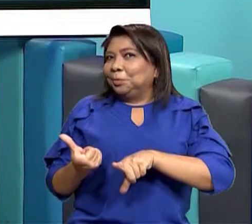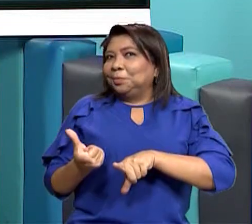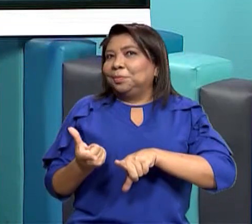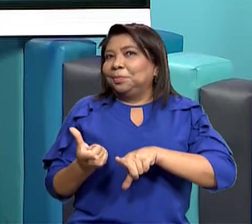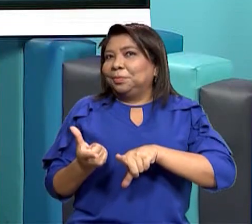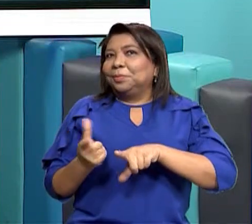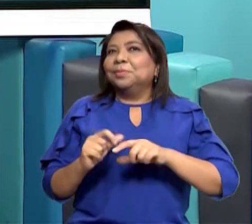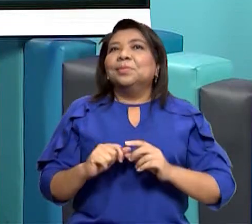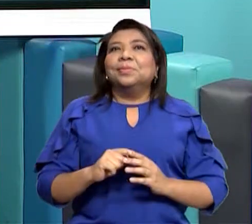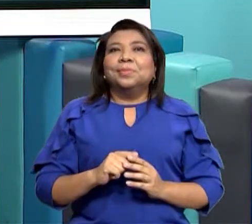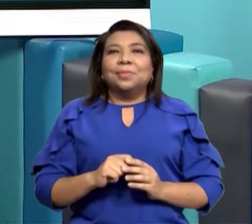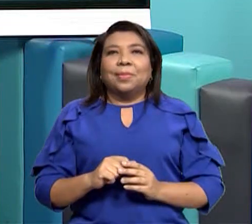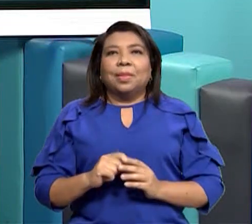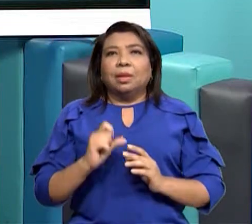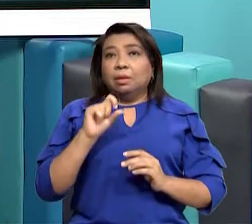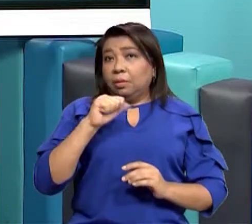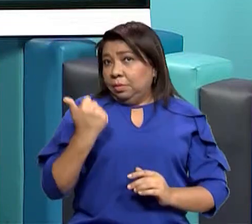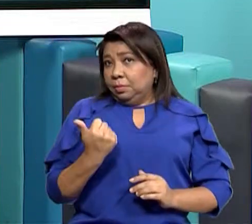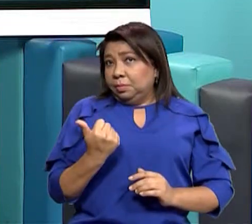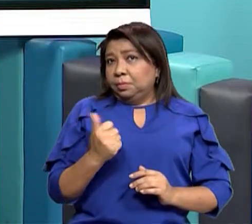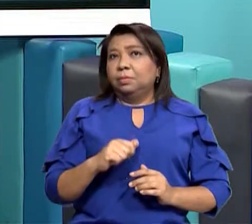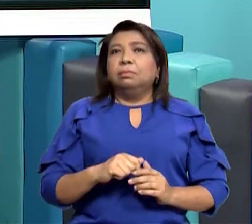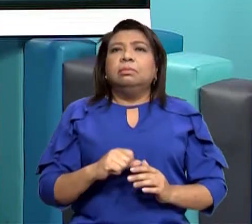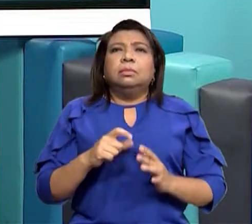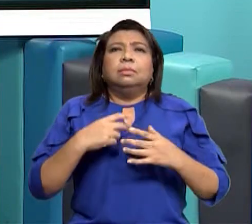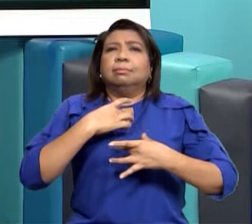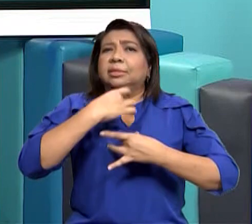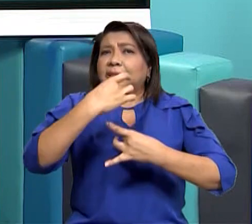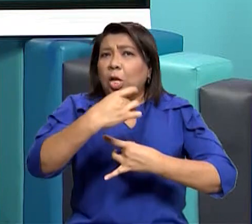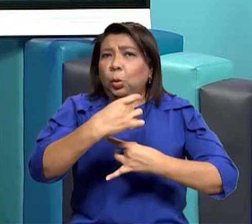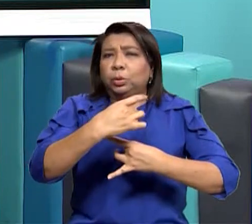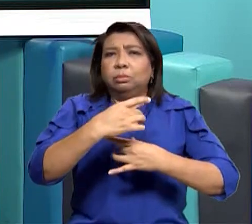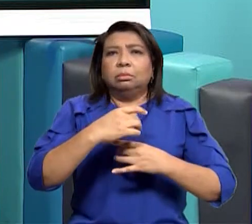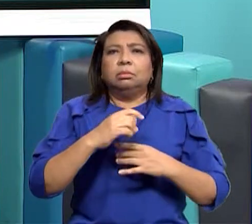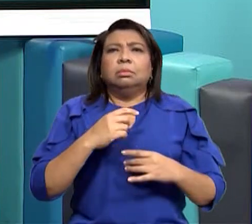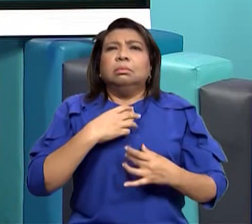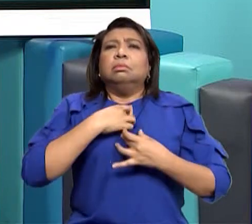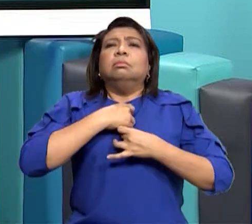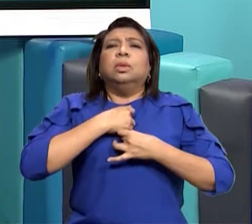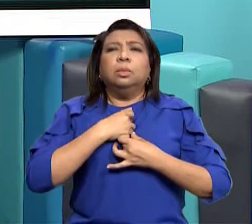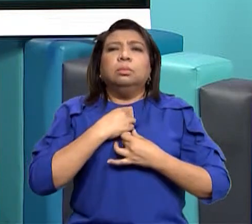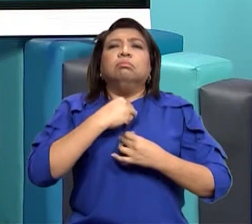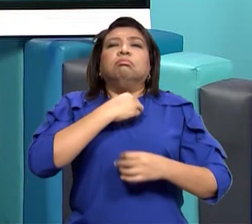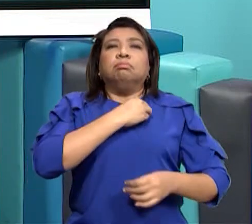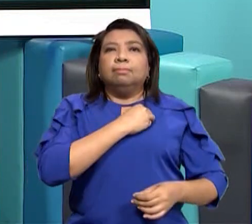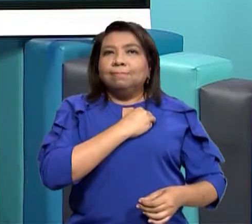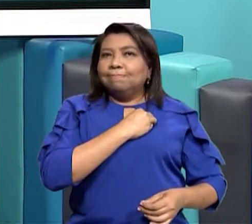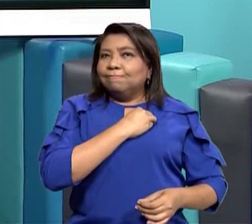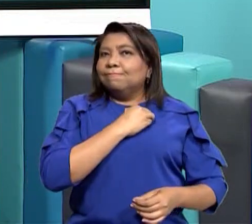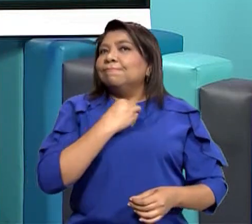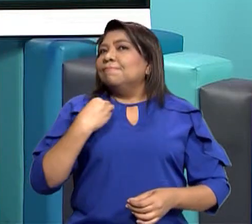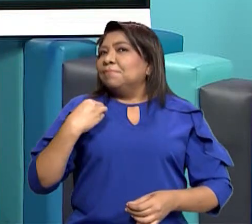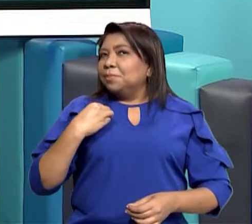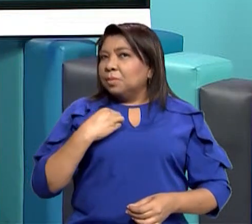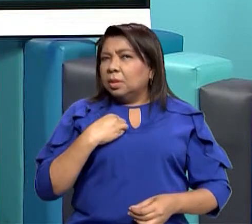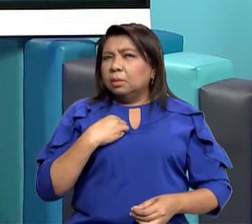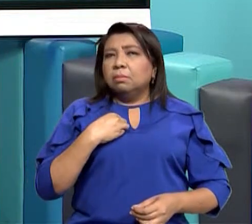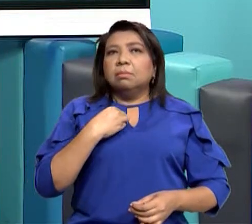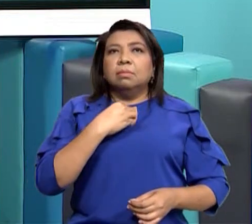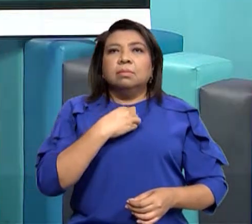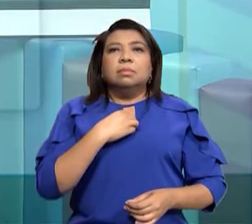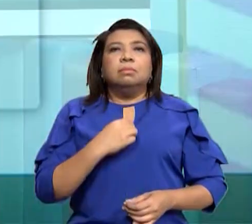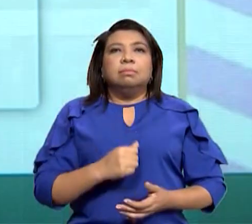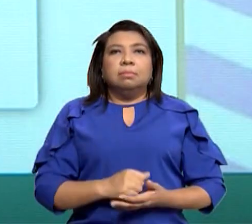imagen De repente acá está salud Vamos a ver acá, a la salud ¿Qué crees que sería la salud? Un deber a la salud